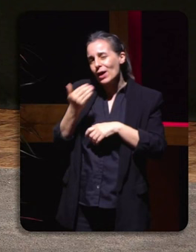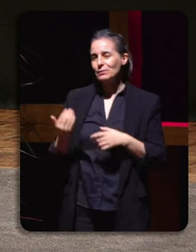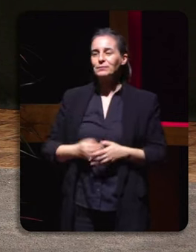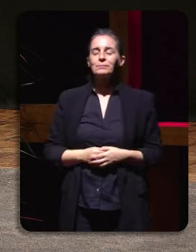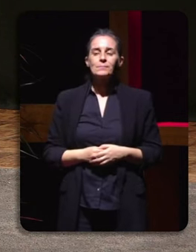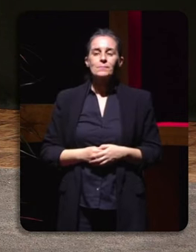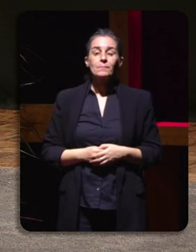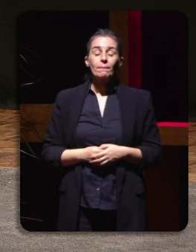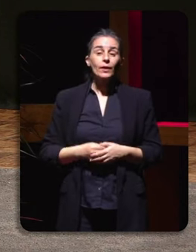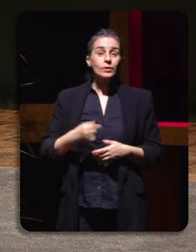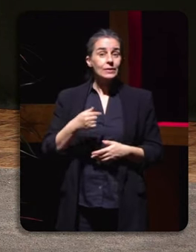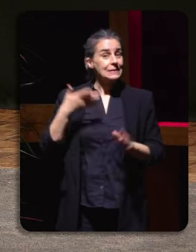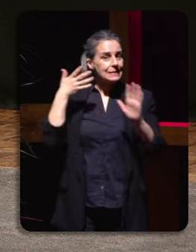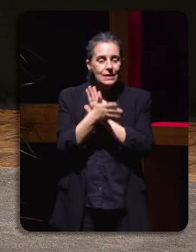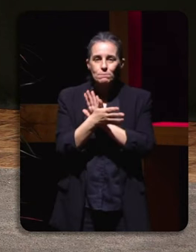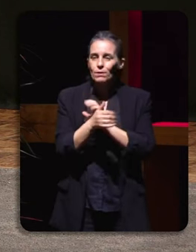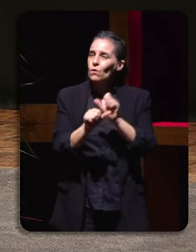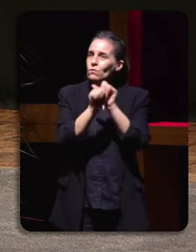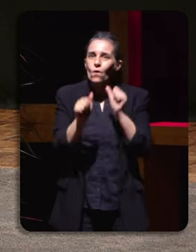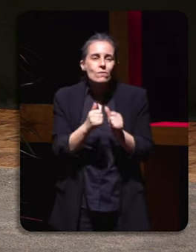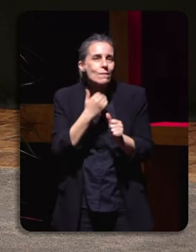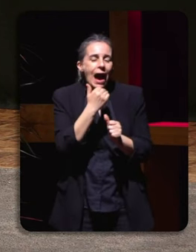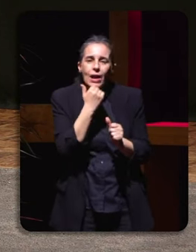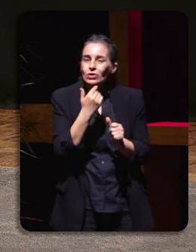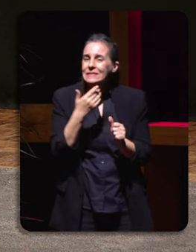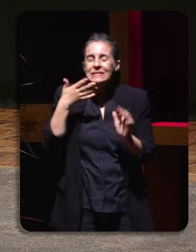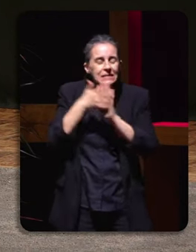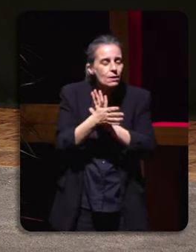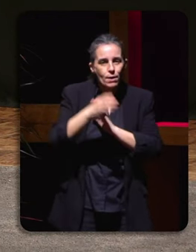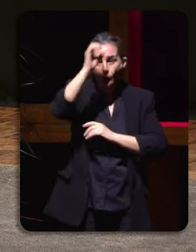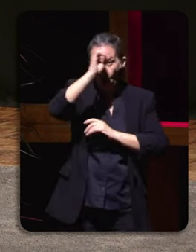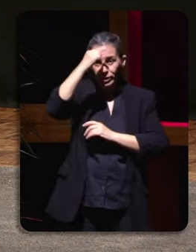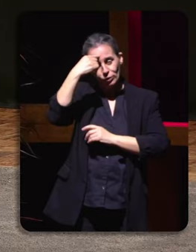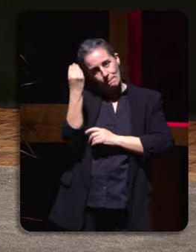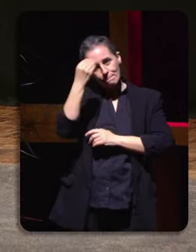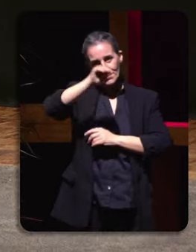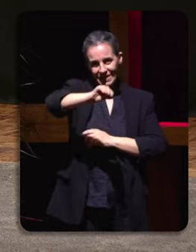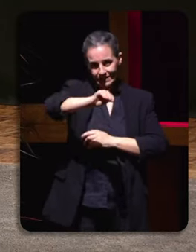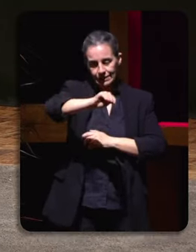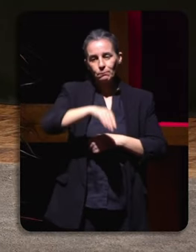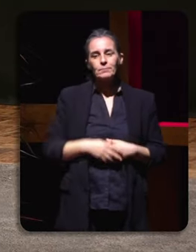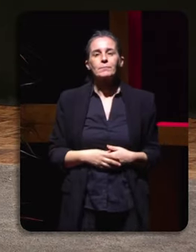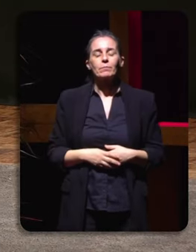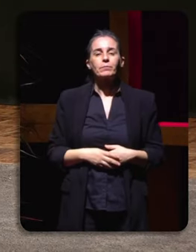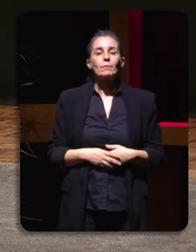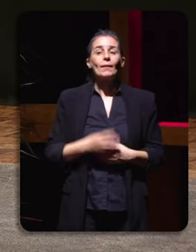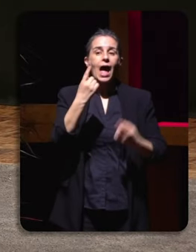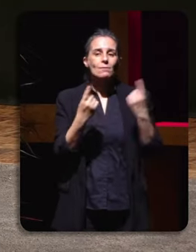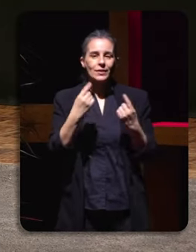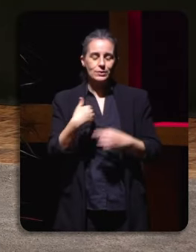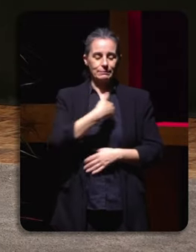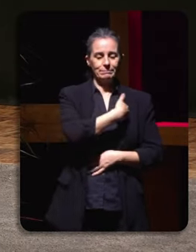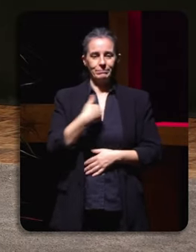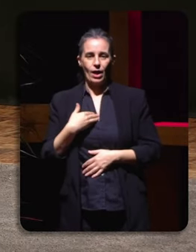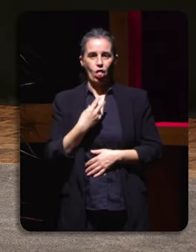sempre, de algún xeito se opina, de algún xeito se trasluce a nosa opinión. Moitas veces, unense as dúas facetas, a